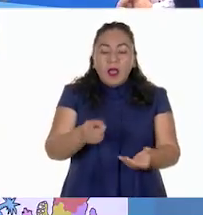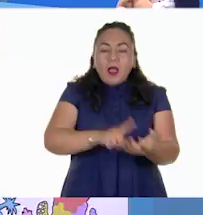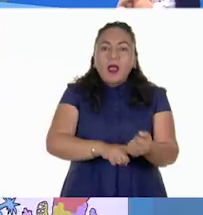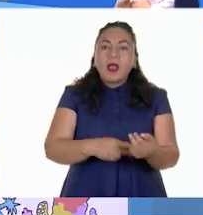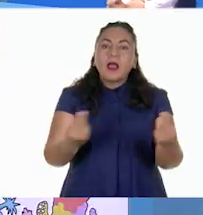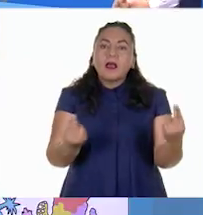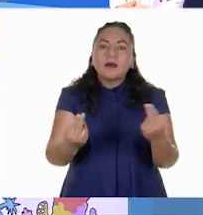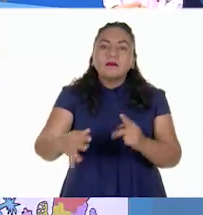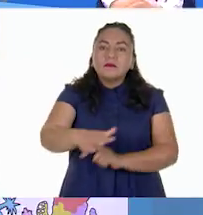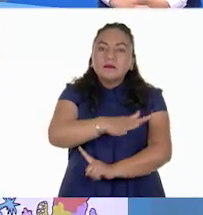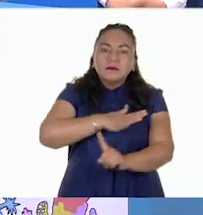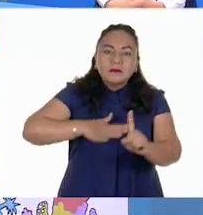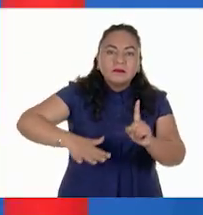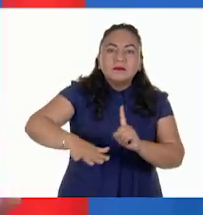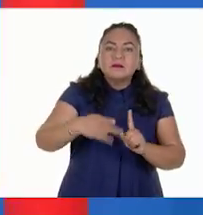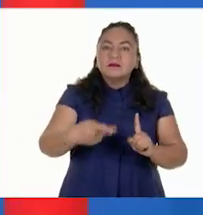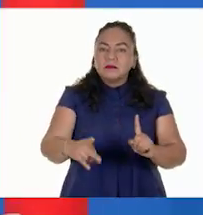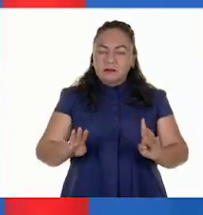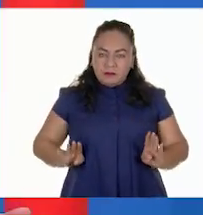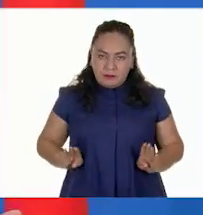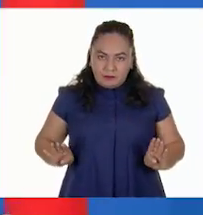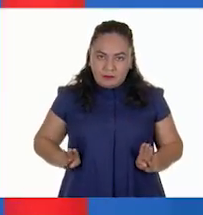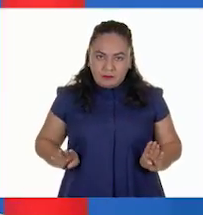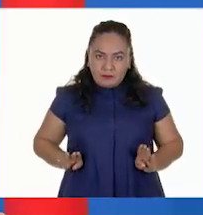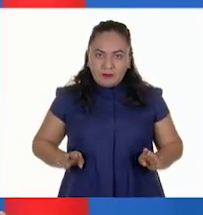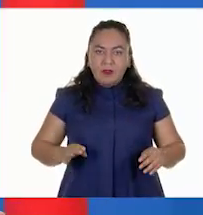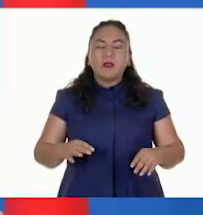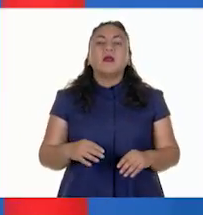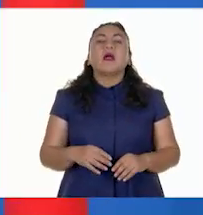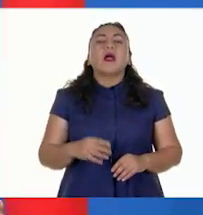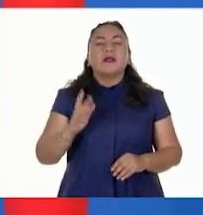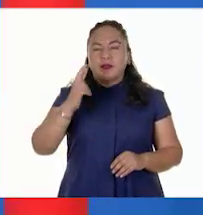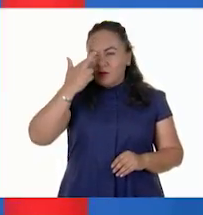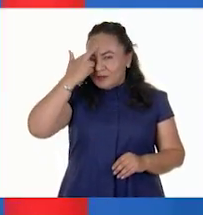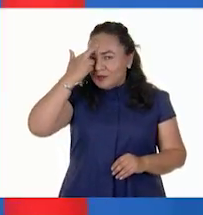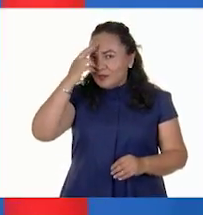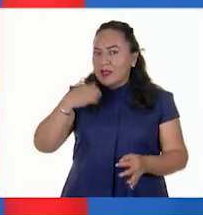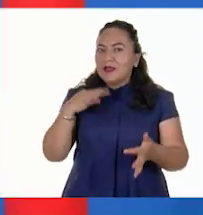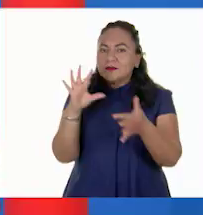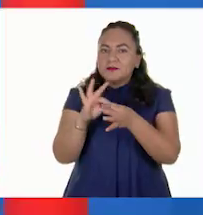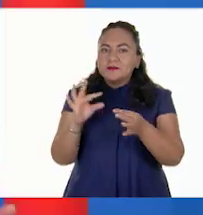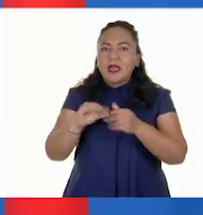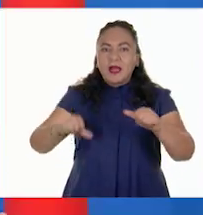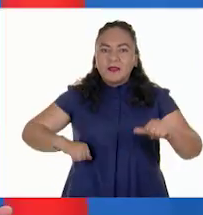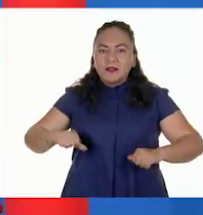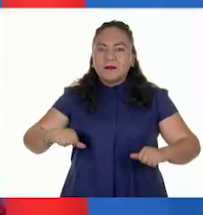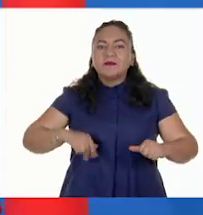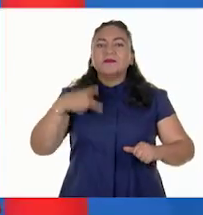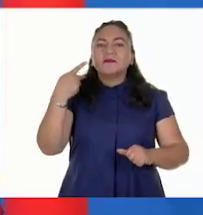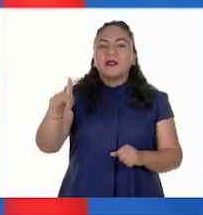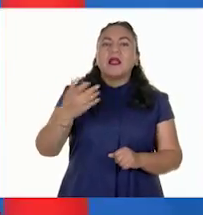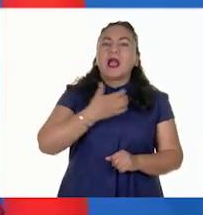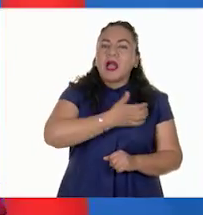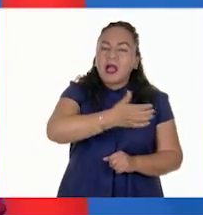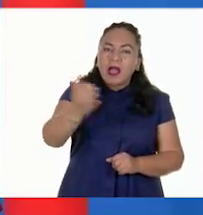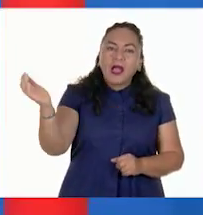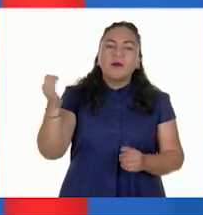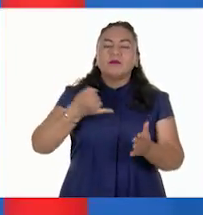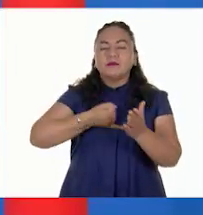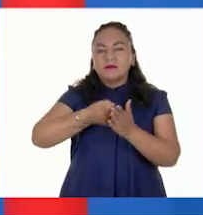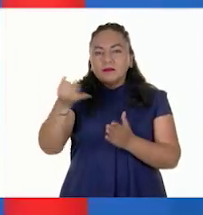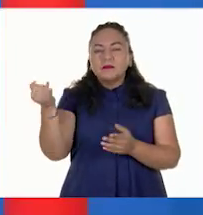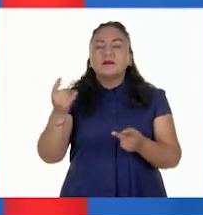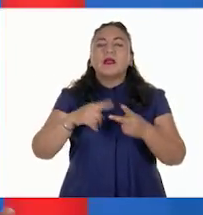ciertas condiciones. Recuerdo que hemos estado hablando en el caso de las actividades agrícolas, ganaderas y